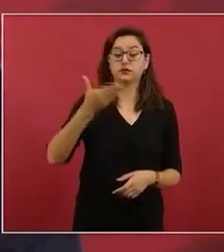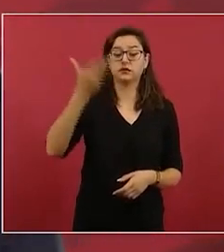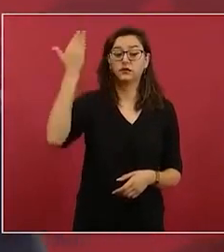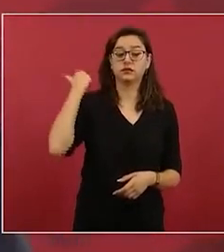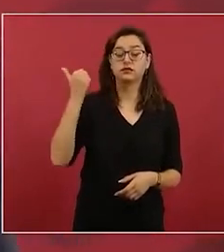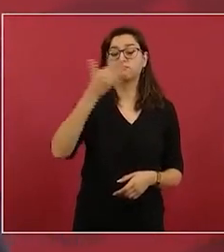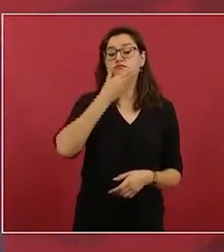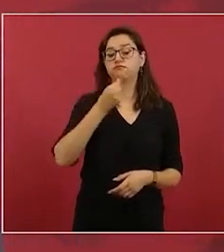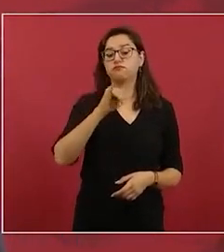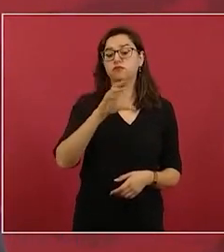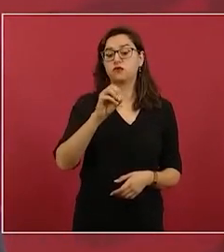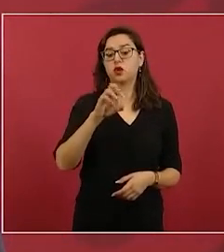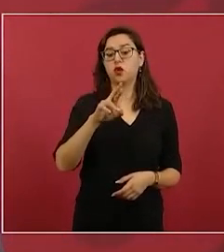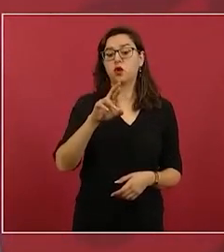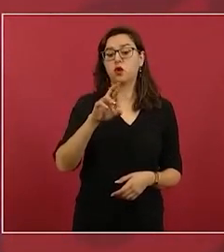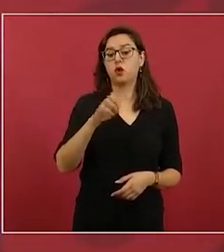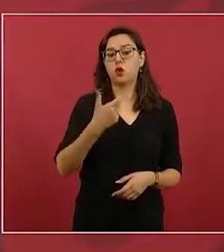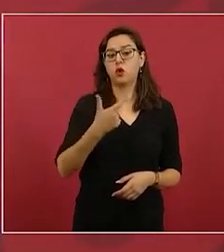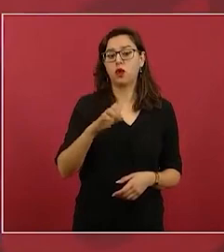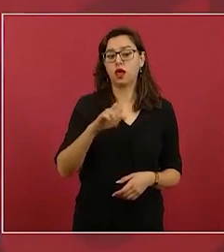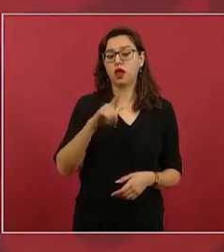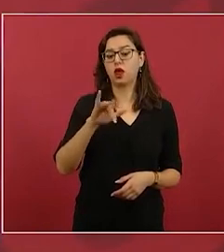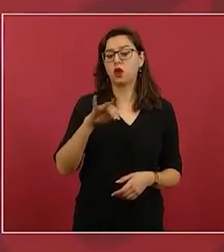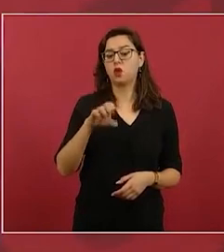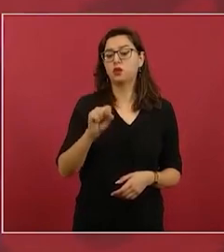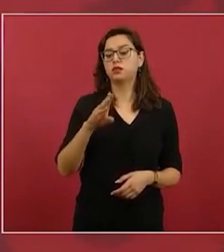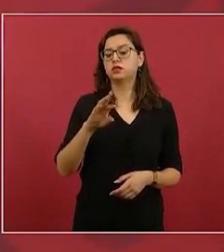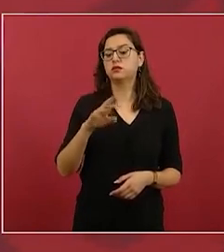Luis Borges le preguntaron usted maestro